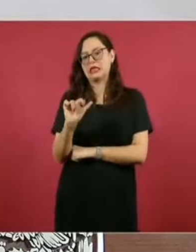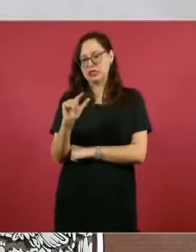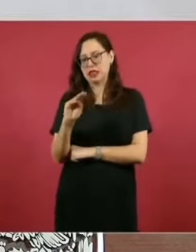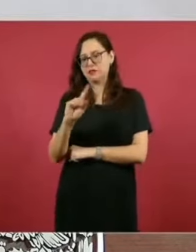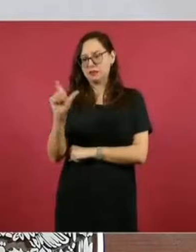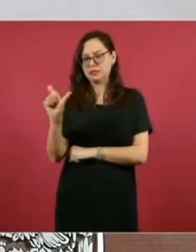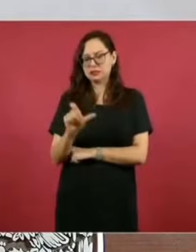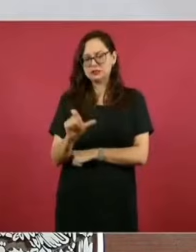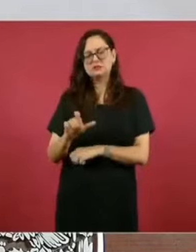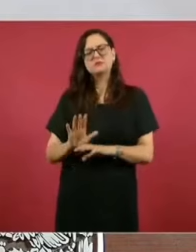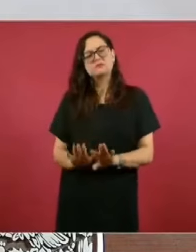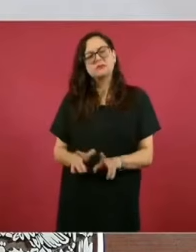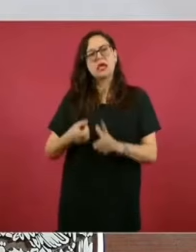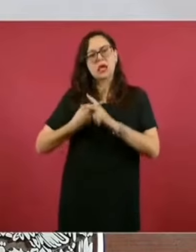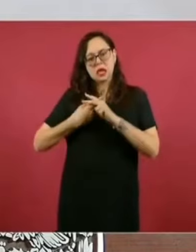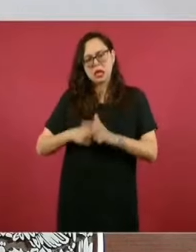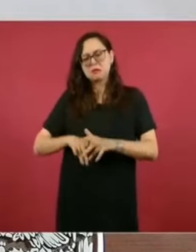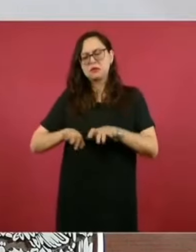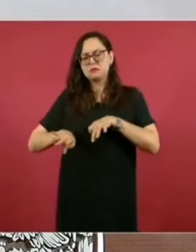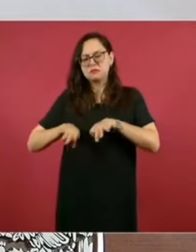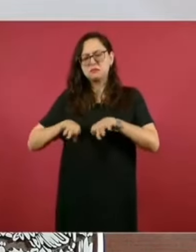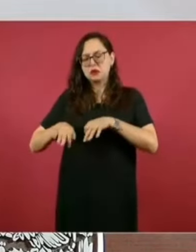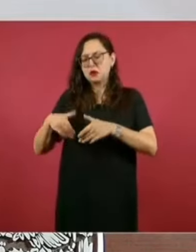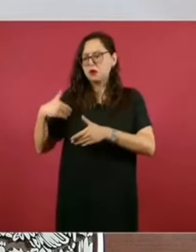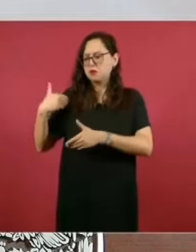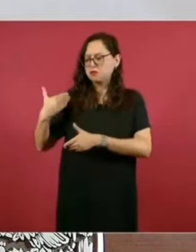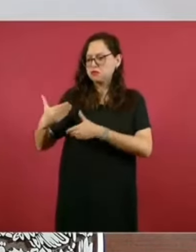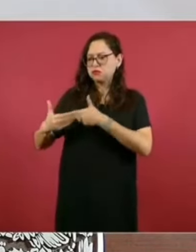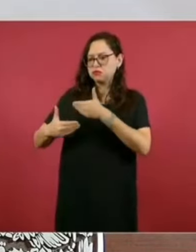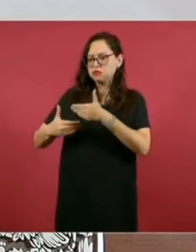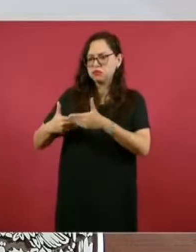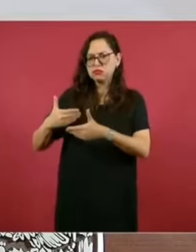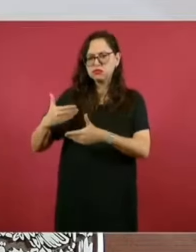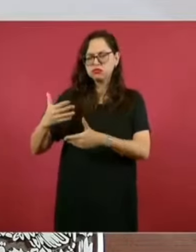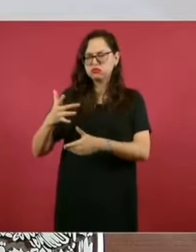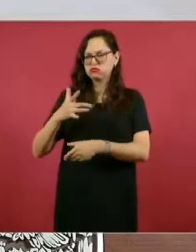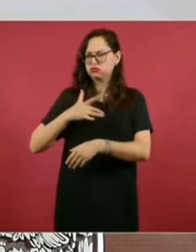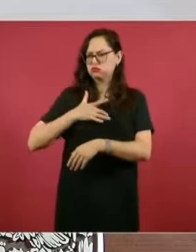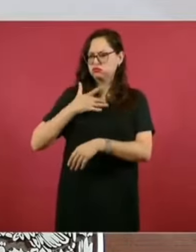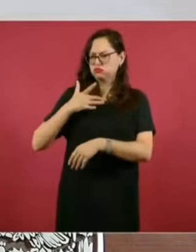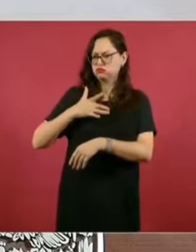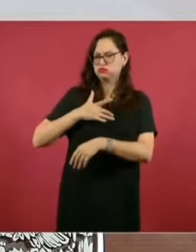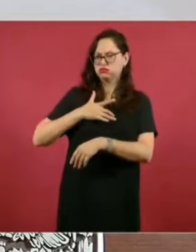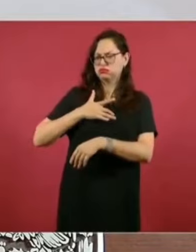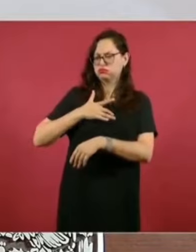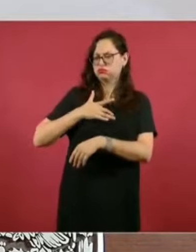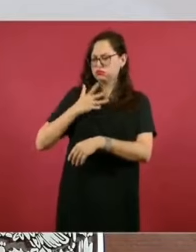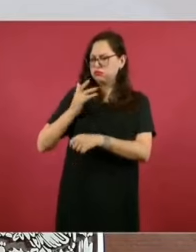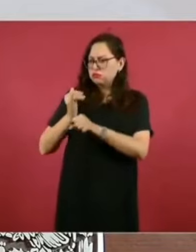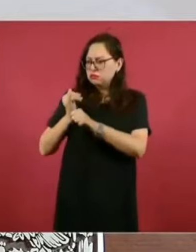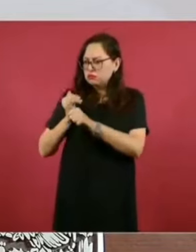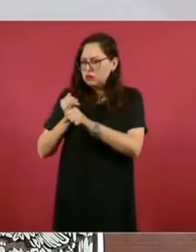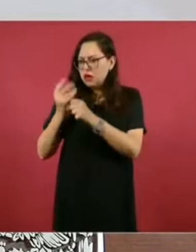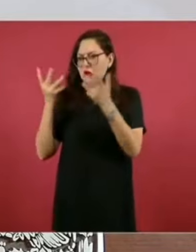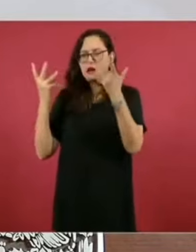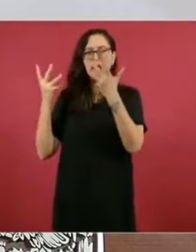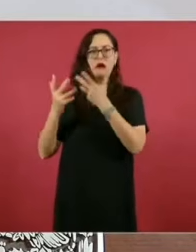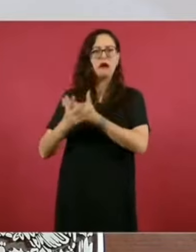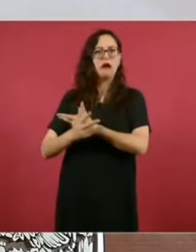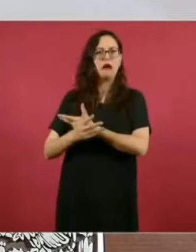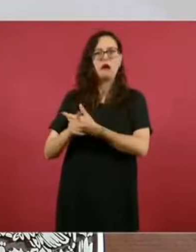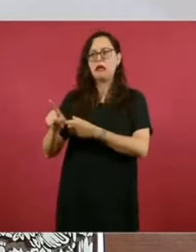erario, el presidente instruyó llegar al fondo del asunto y que no hubiese impunidad.